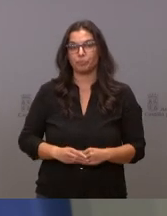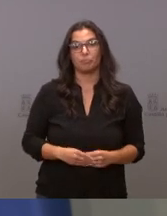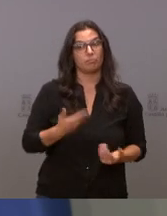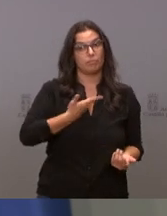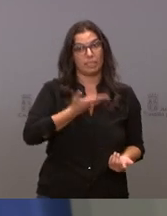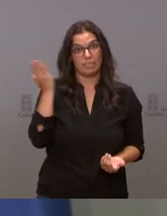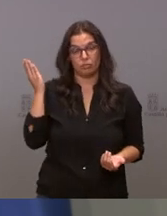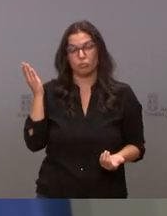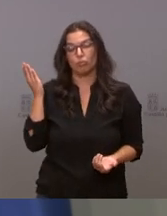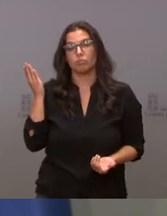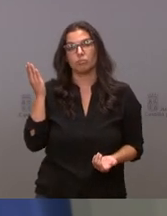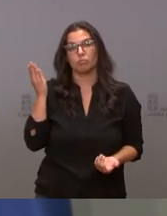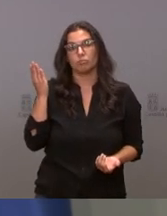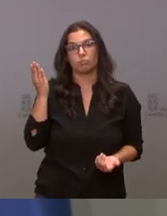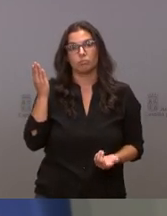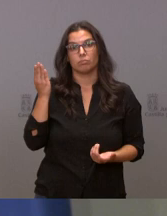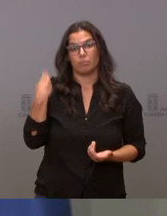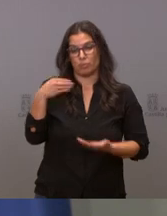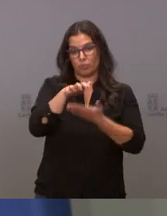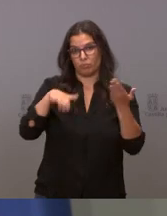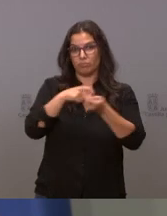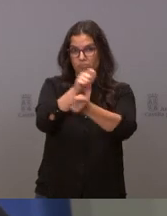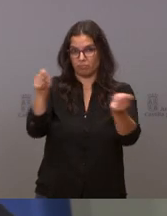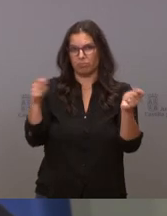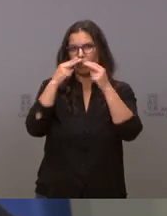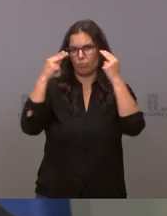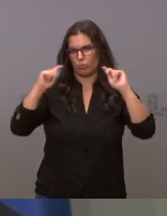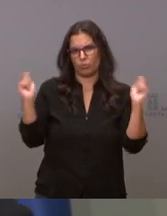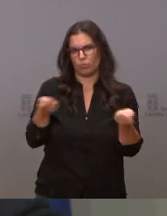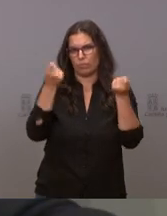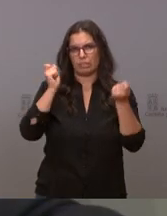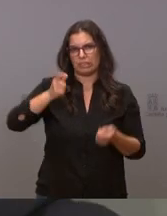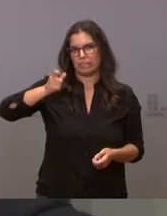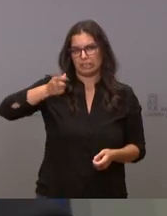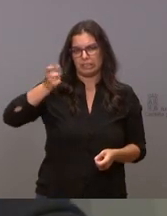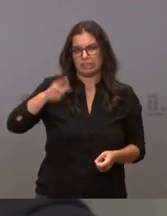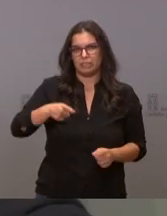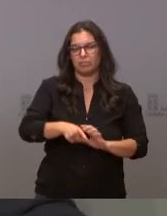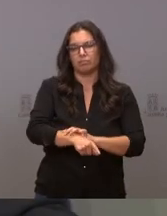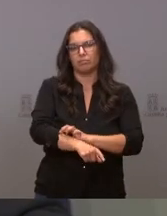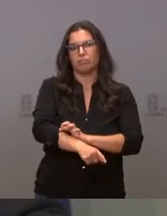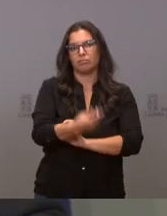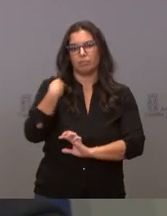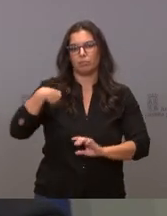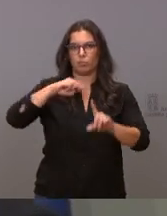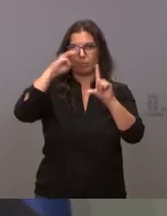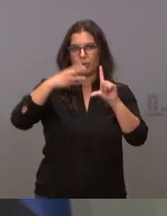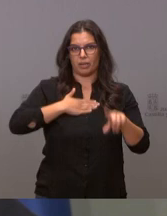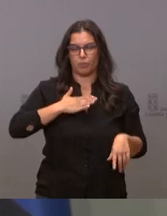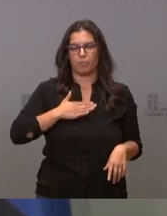está en la nota y además la haremos público, como es habitual, en nuestro portal.